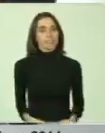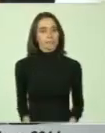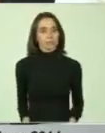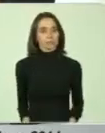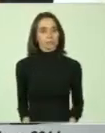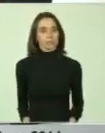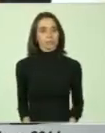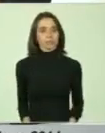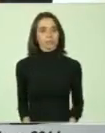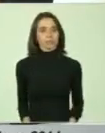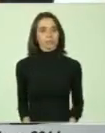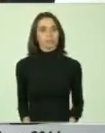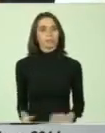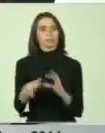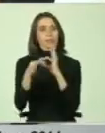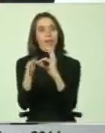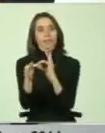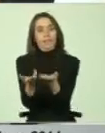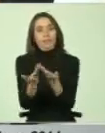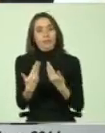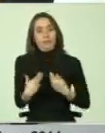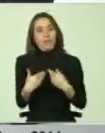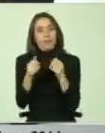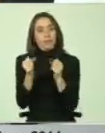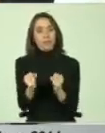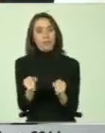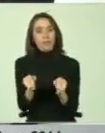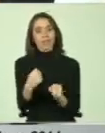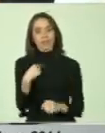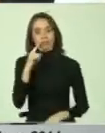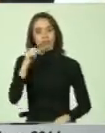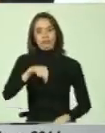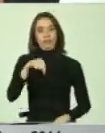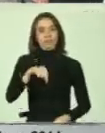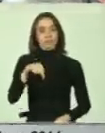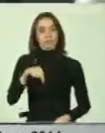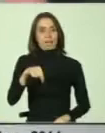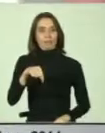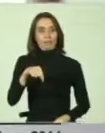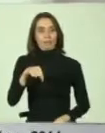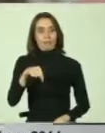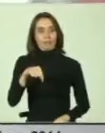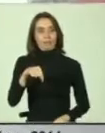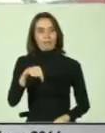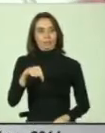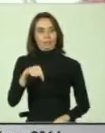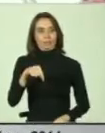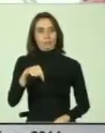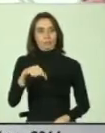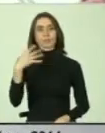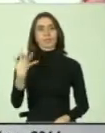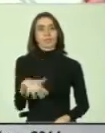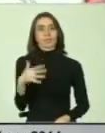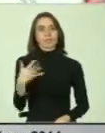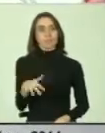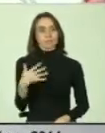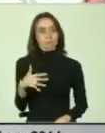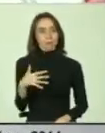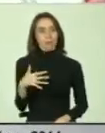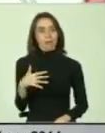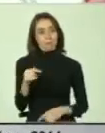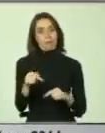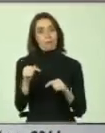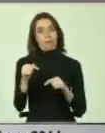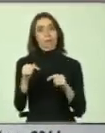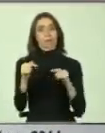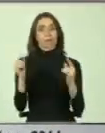Agradezco también la posibilidad de estar presente en este importante evento,